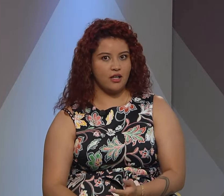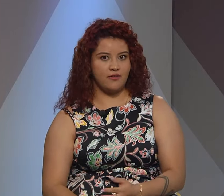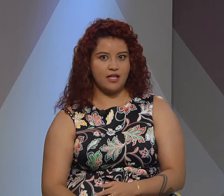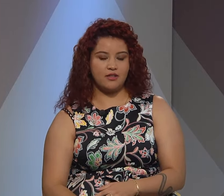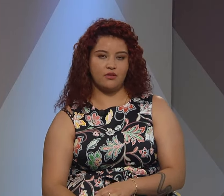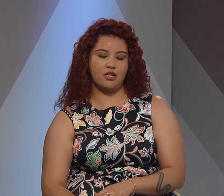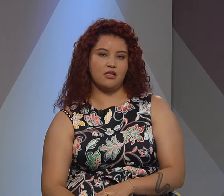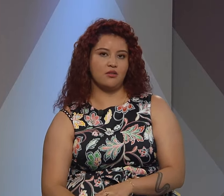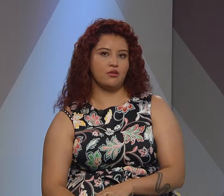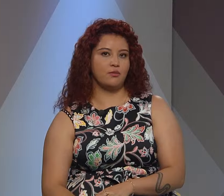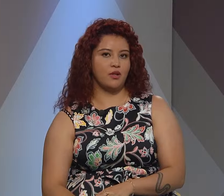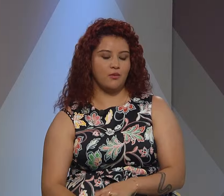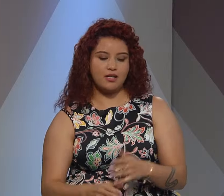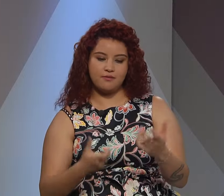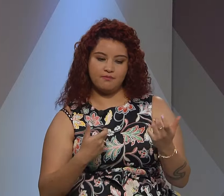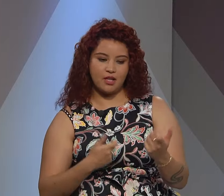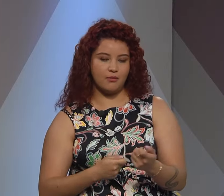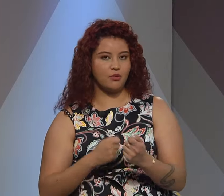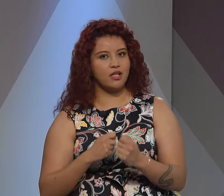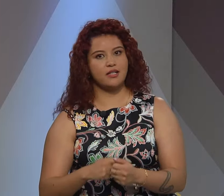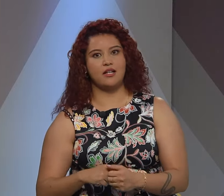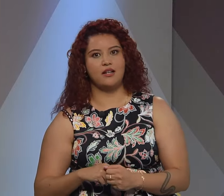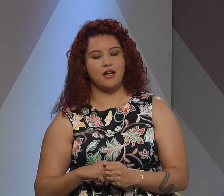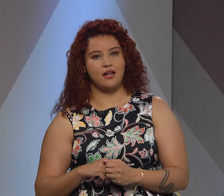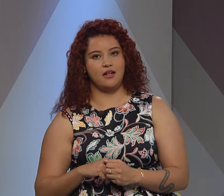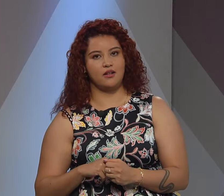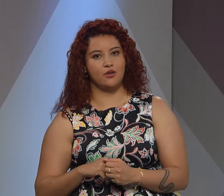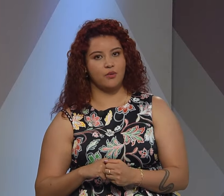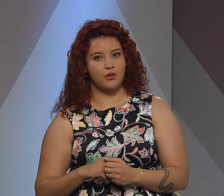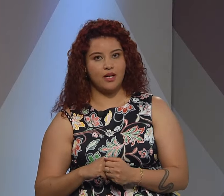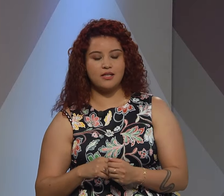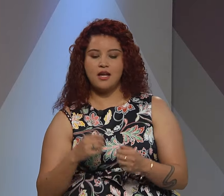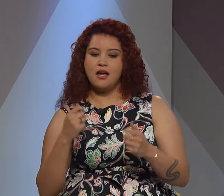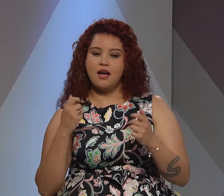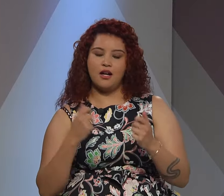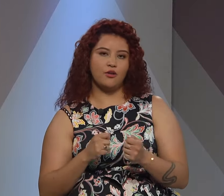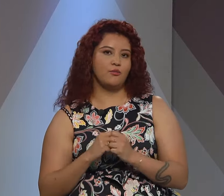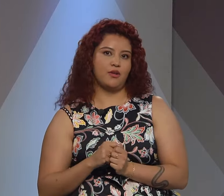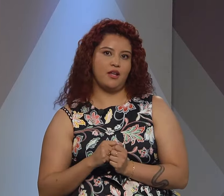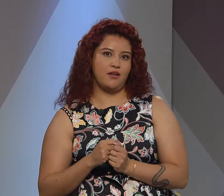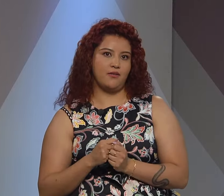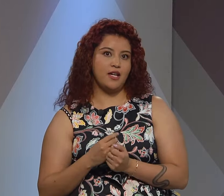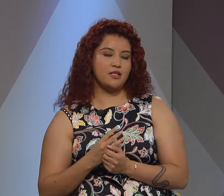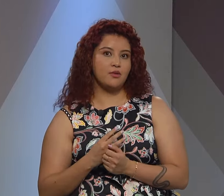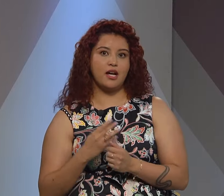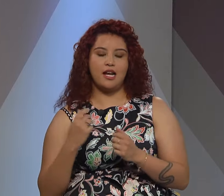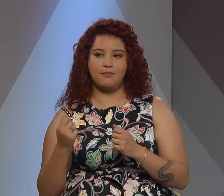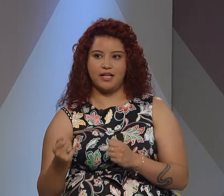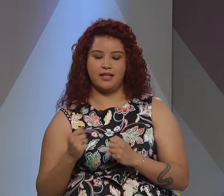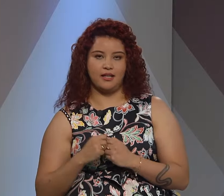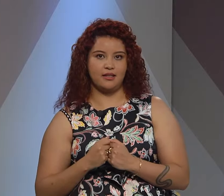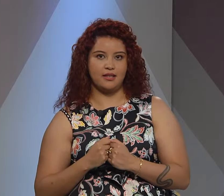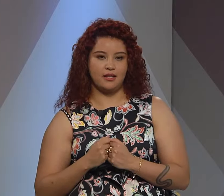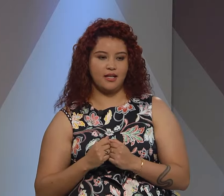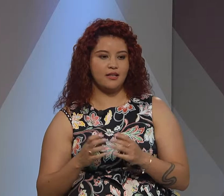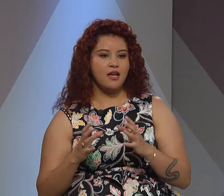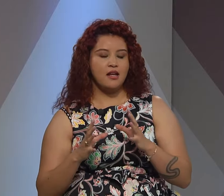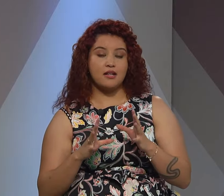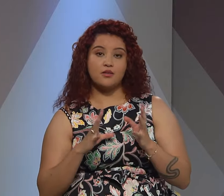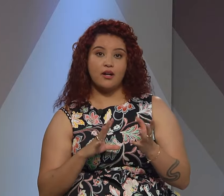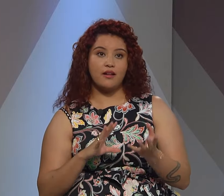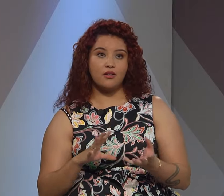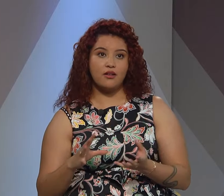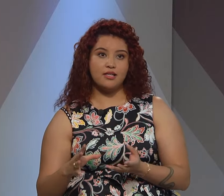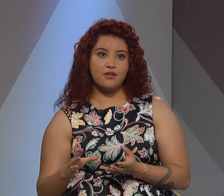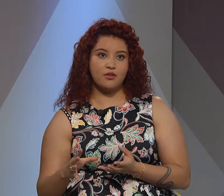fueron fotografías difundidas en un grupo de Whats capturas al grupo de Whats al grupo de Facebook a la página de internet